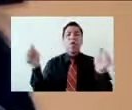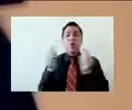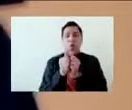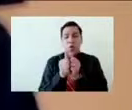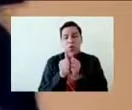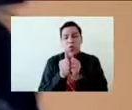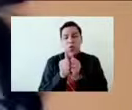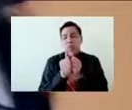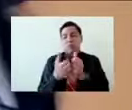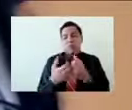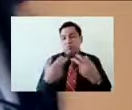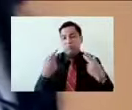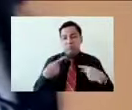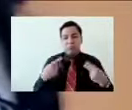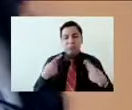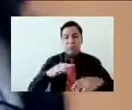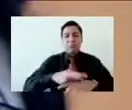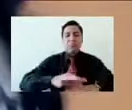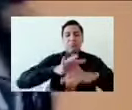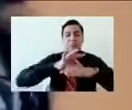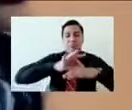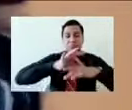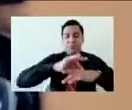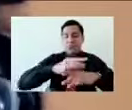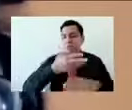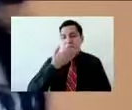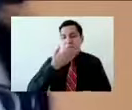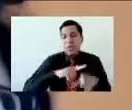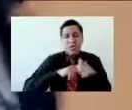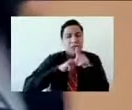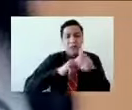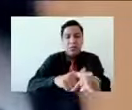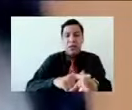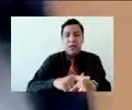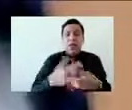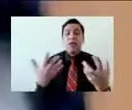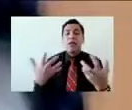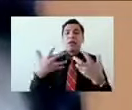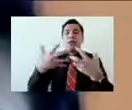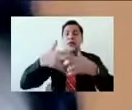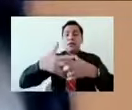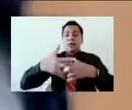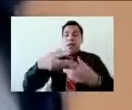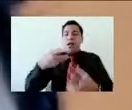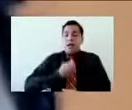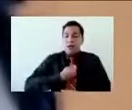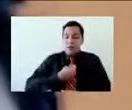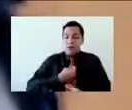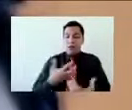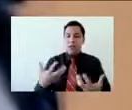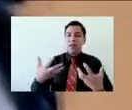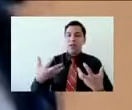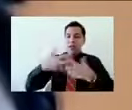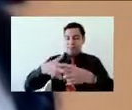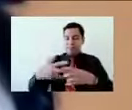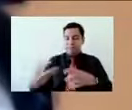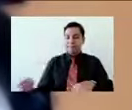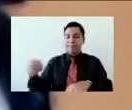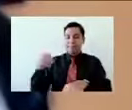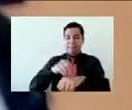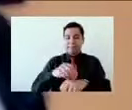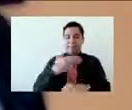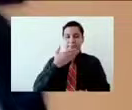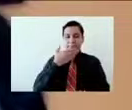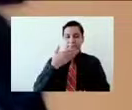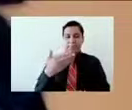Pero algo tan importante que yo quiero compartir, que he venido trabajando además con un gran grupo de la Escuela Nacional de Trabajo Social, es